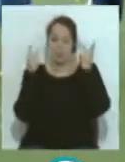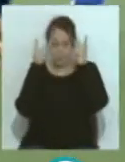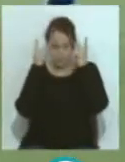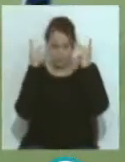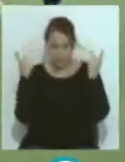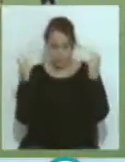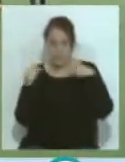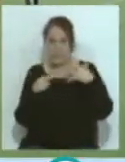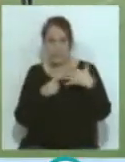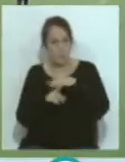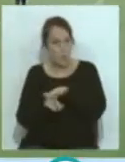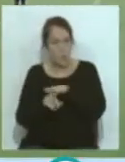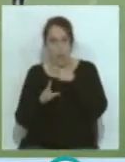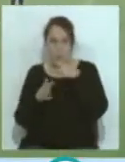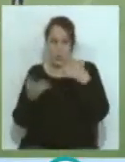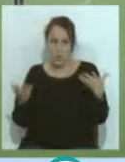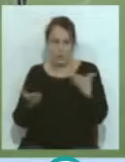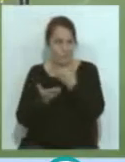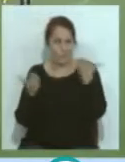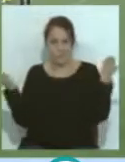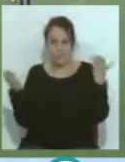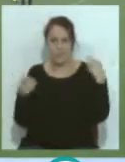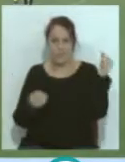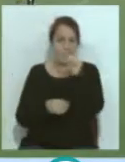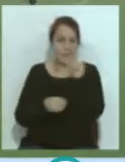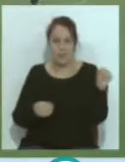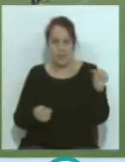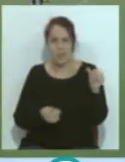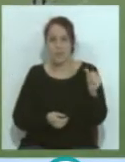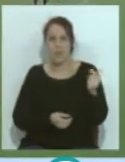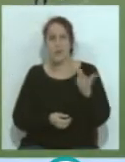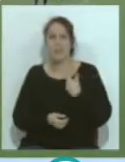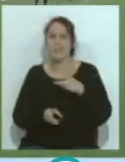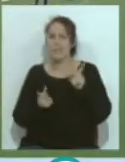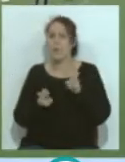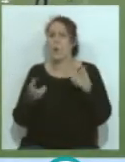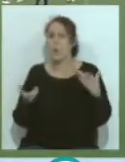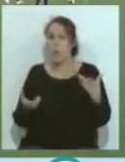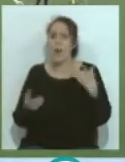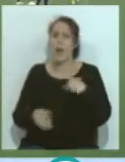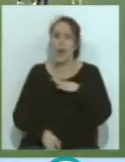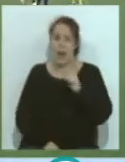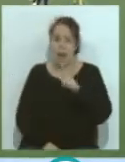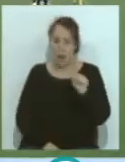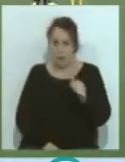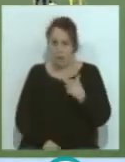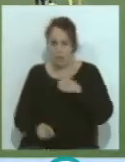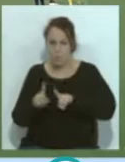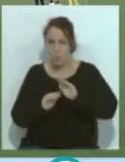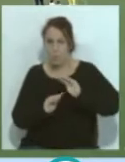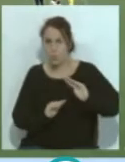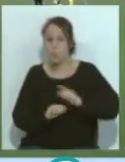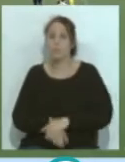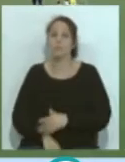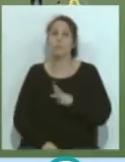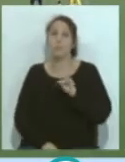esto que se había montado durante la semana con el tema de Diacaví y Juan Cala. Sí, además desde la